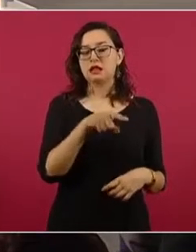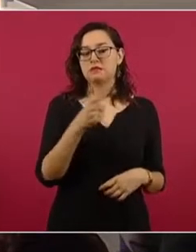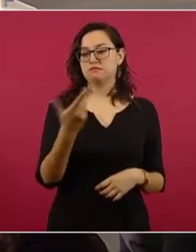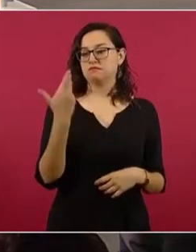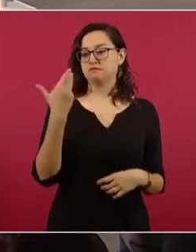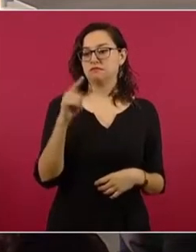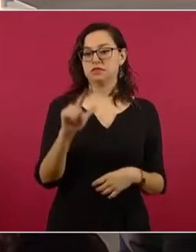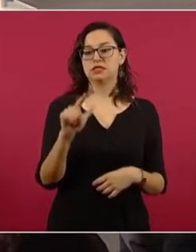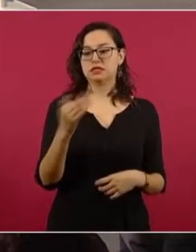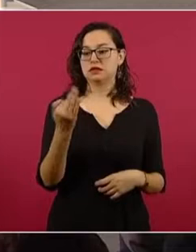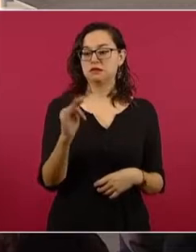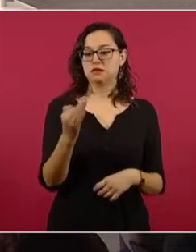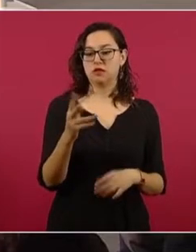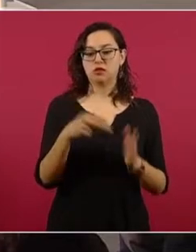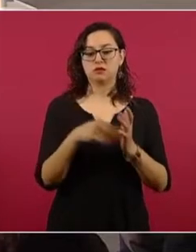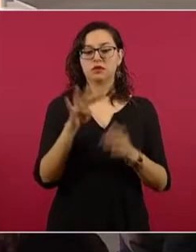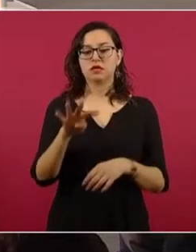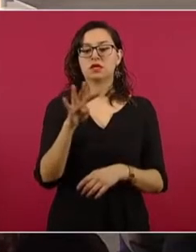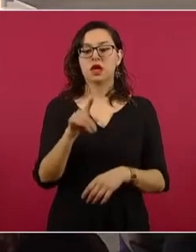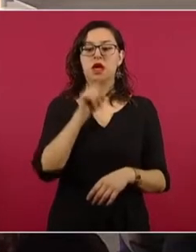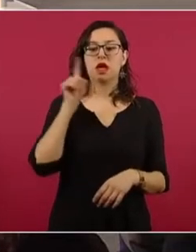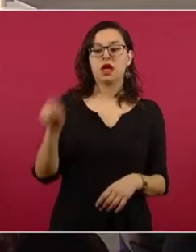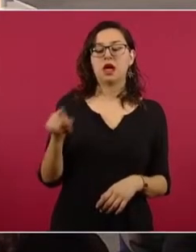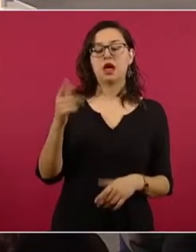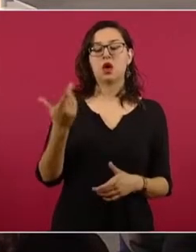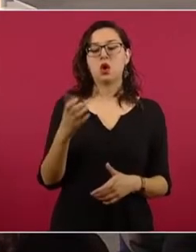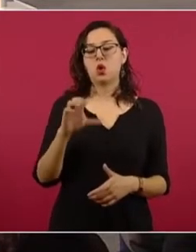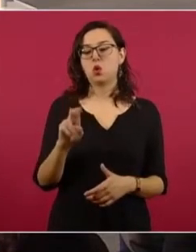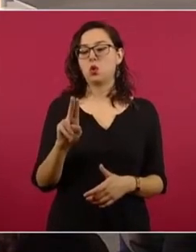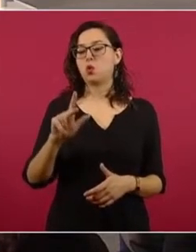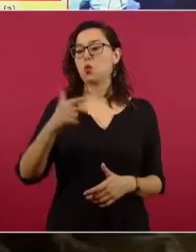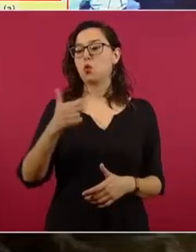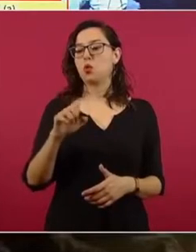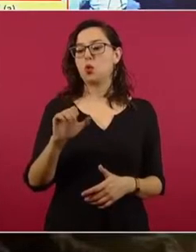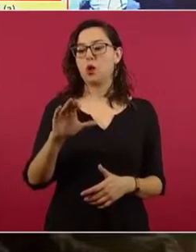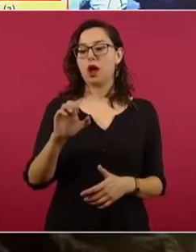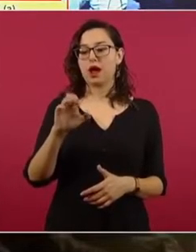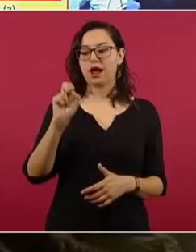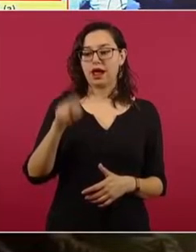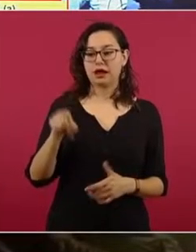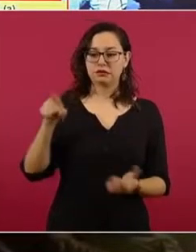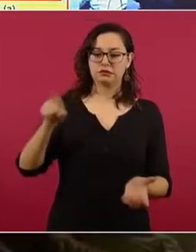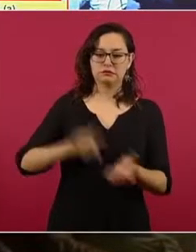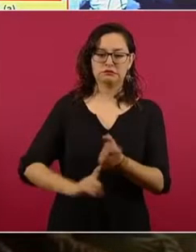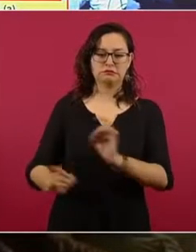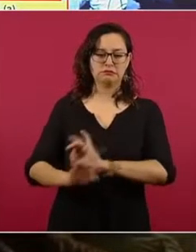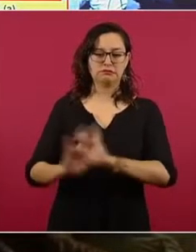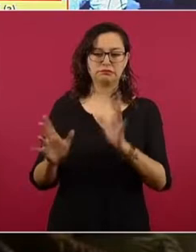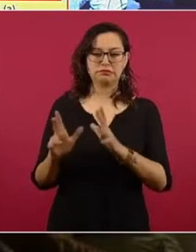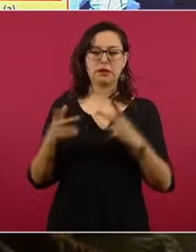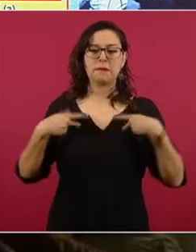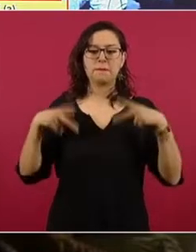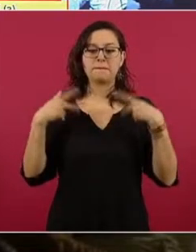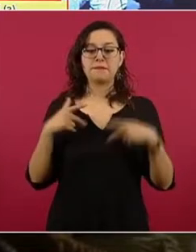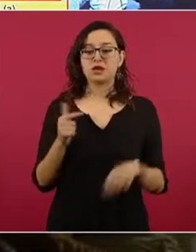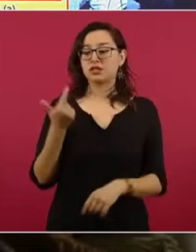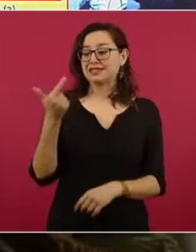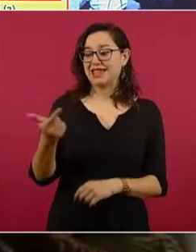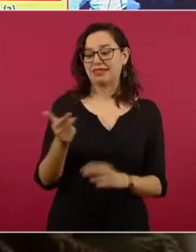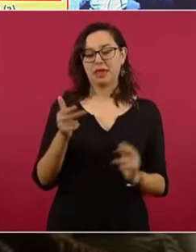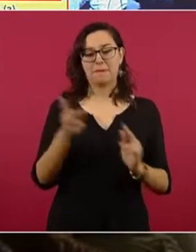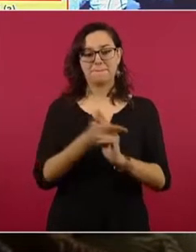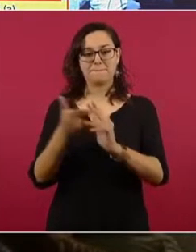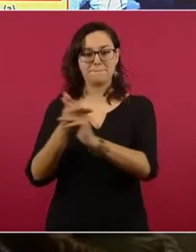pasado 17 de febrero de 2019, en el que siete personas perdieron la vida. Ya se hizo la